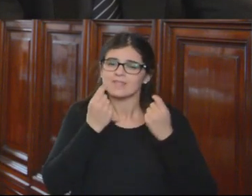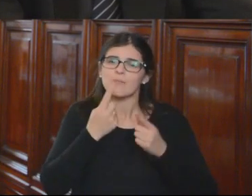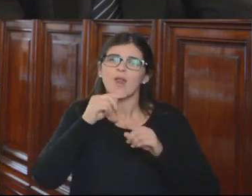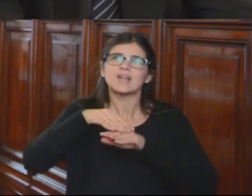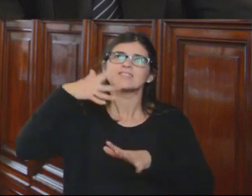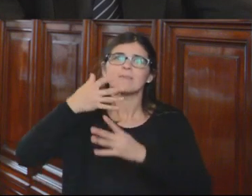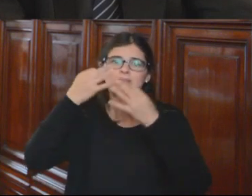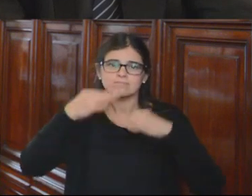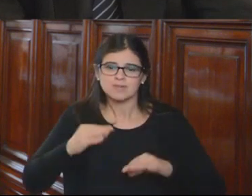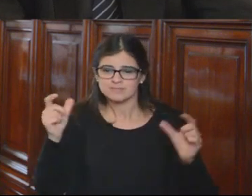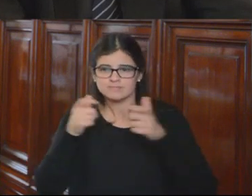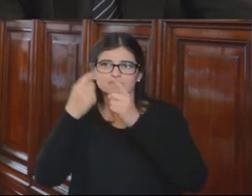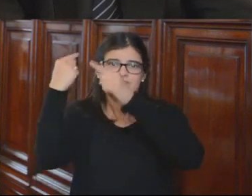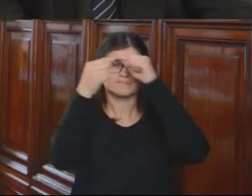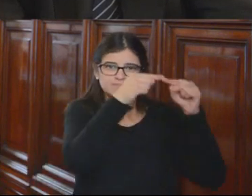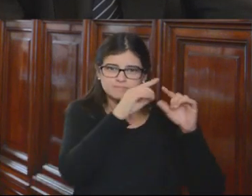Asamblea Legislativa Plurinacional.